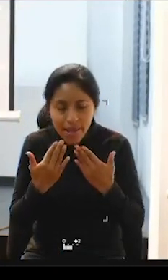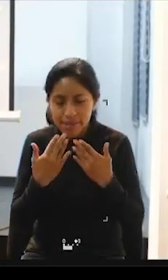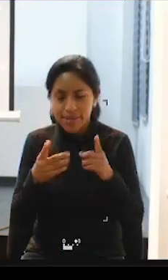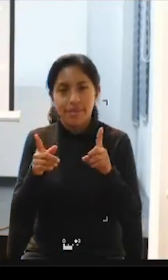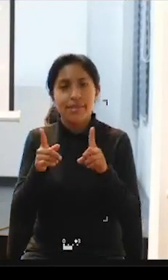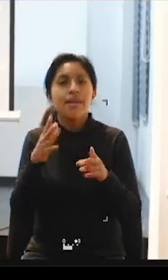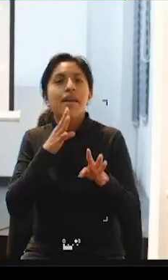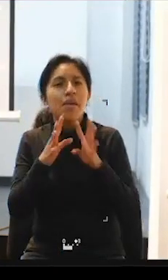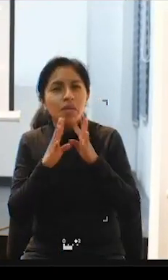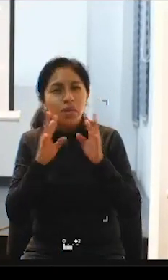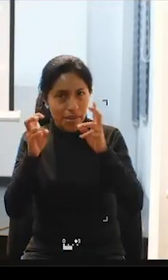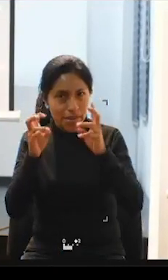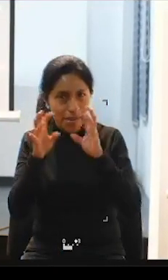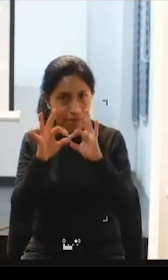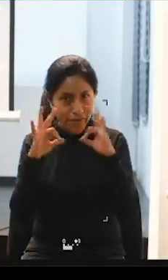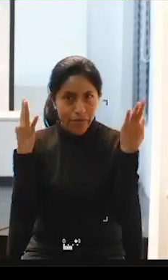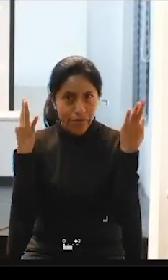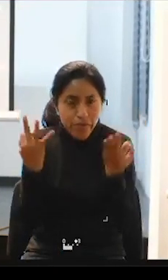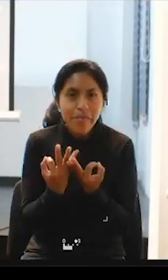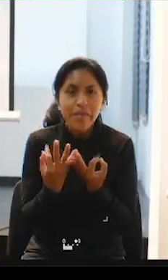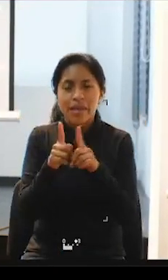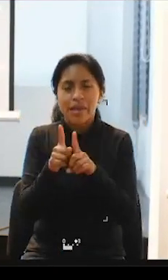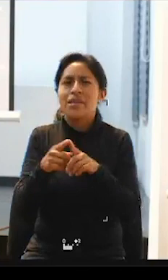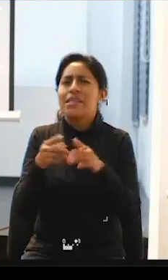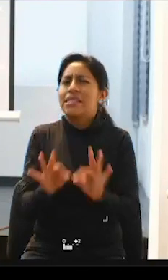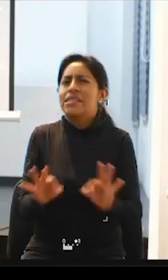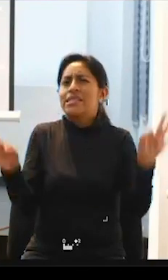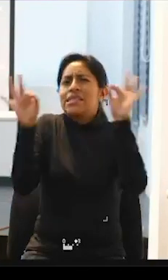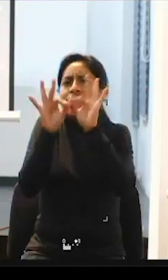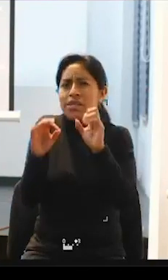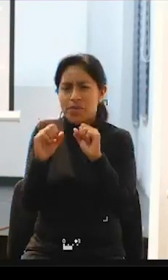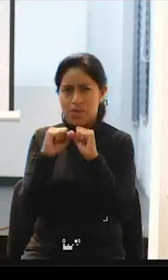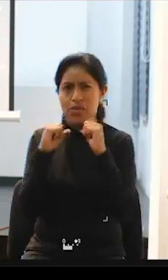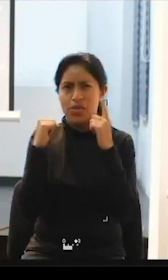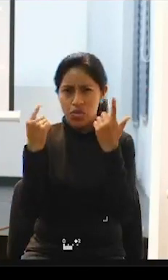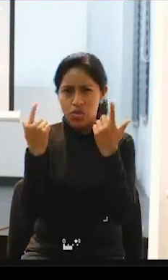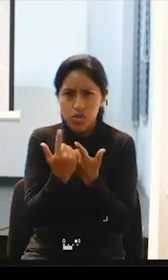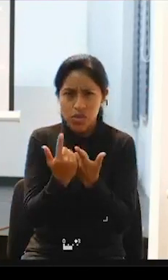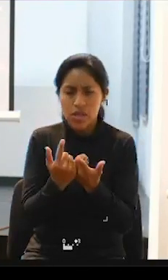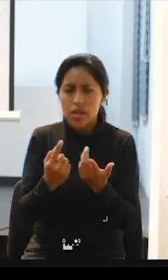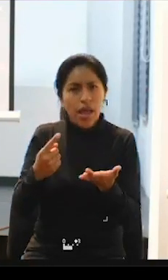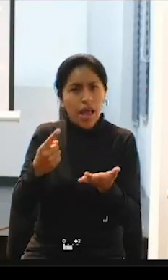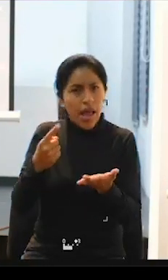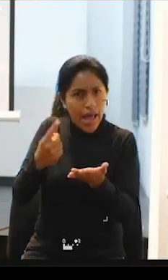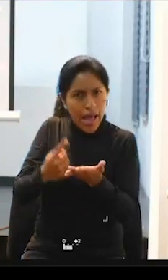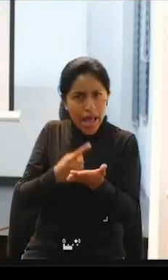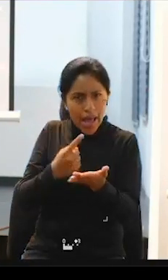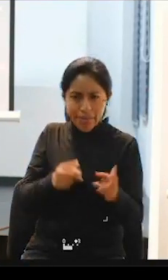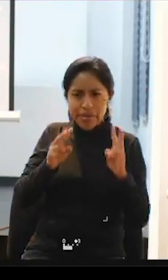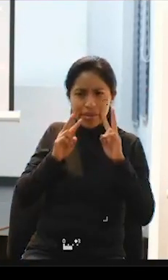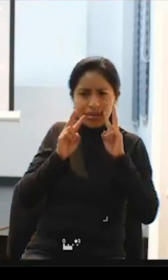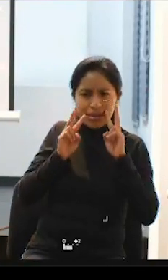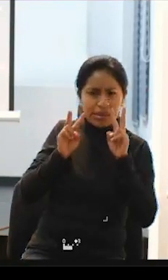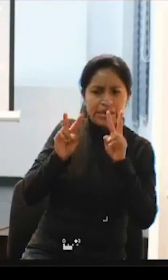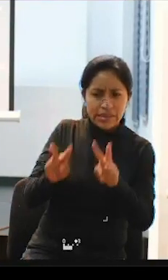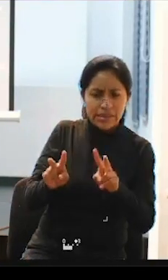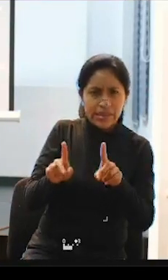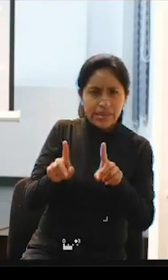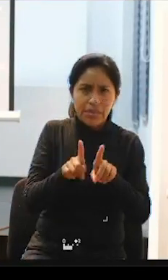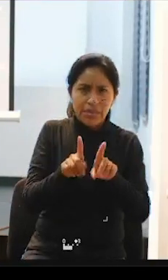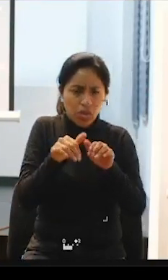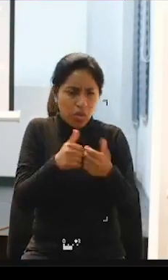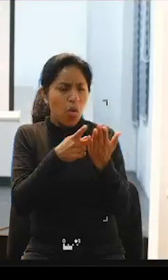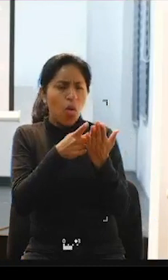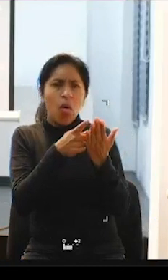tiene mucho que ver como mencionaba la sociedad ¿no? mientras nuestra mirada y la mirada de las personas que realizan las políticas y que